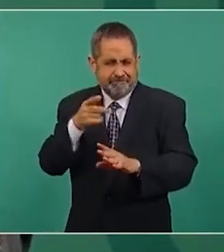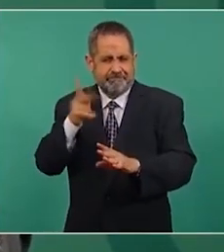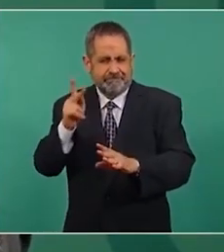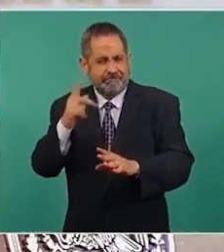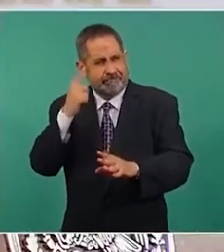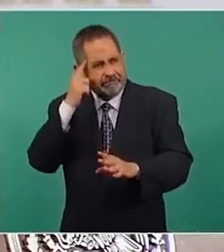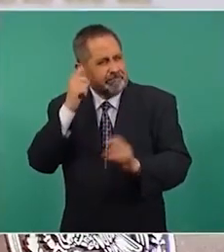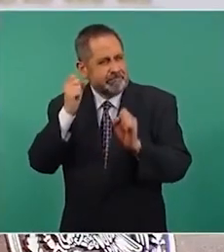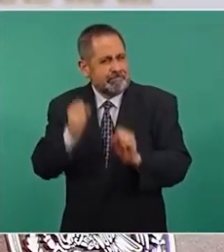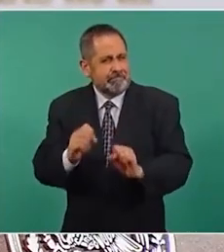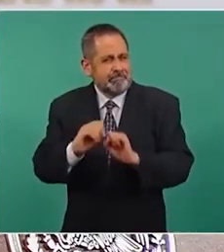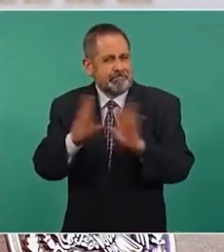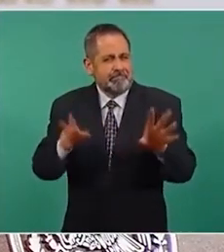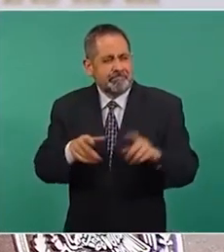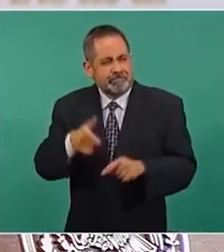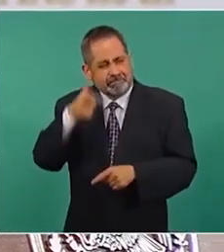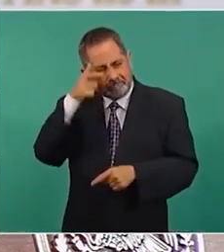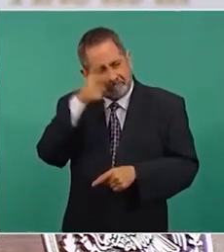tengo